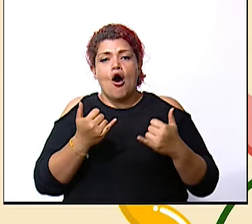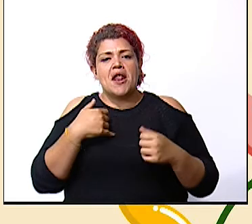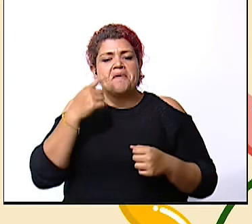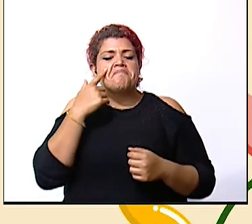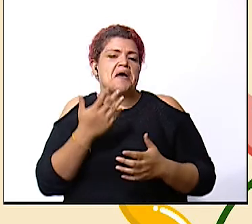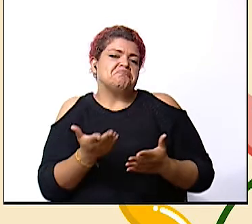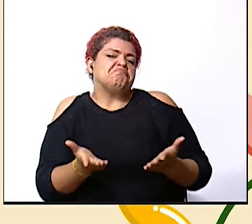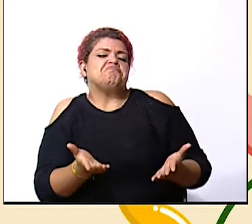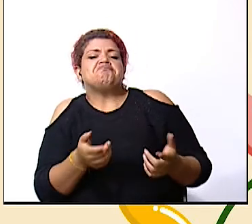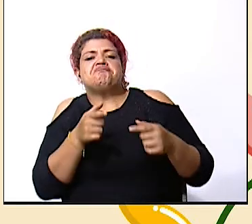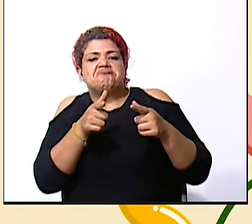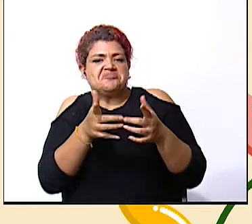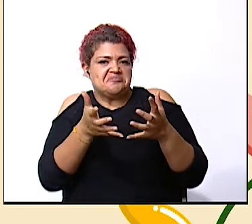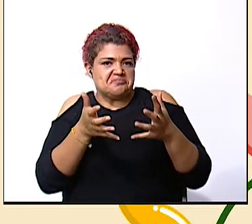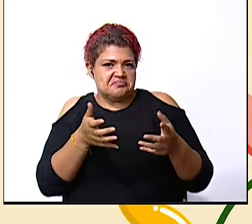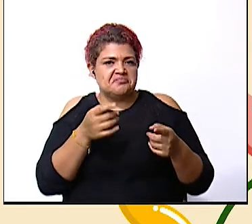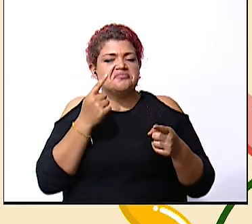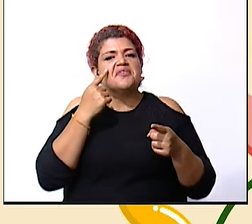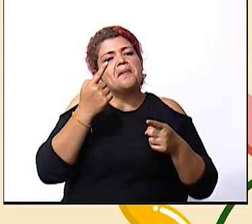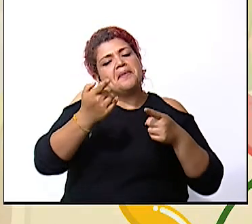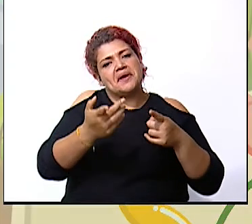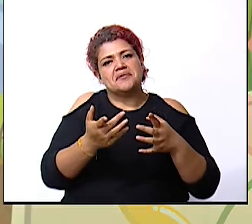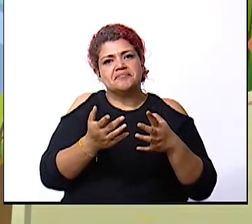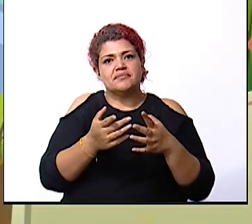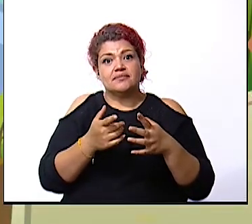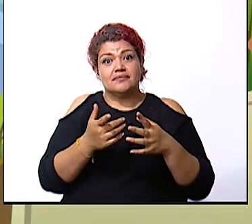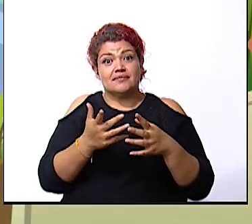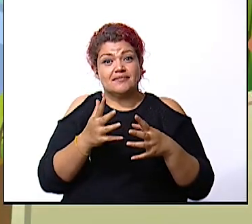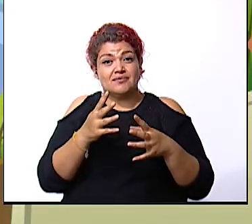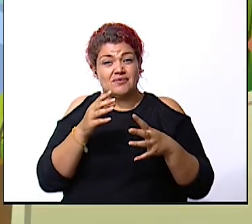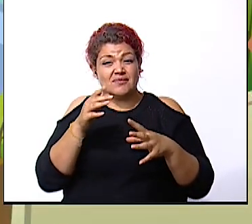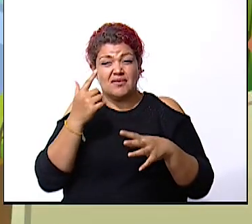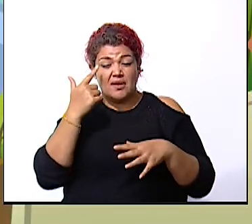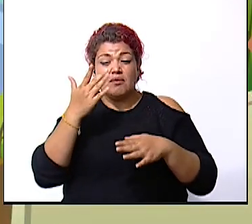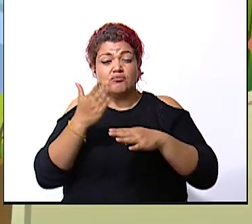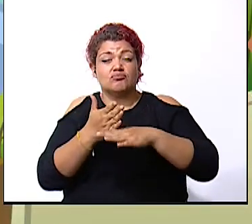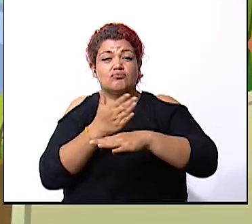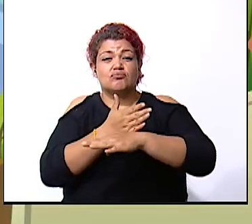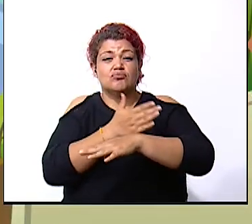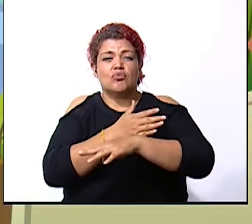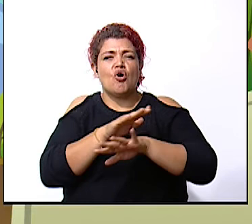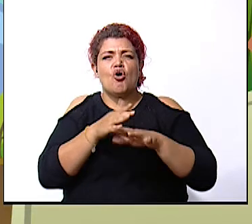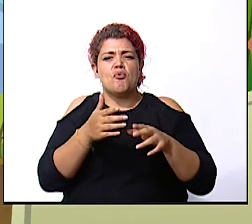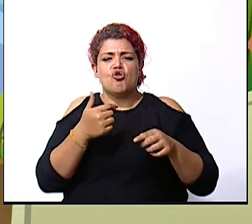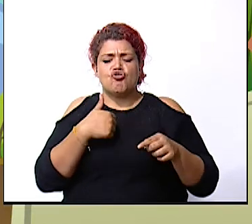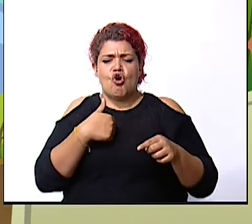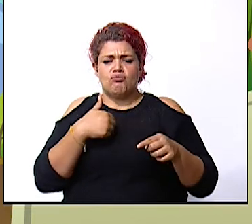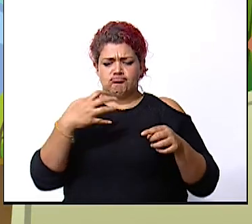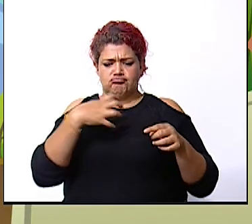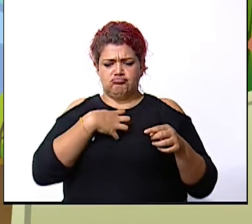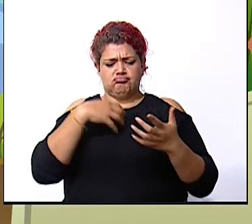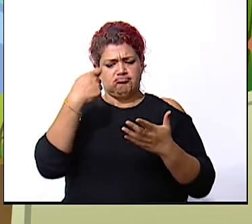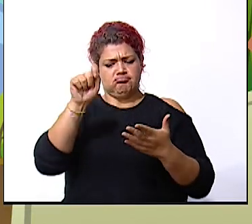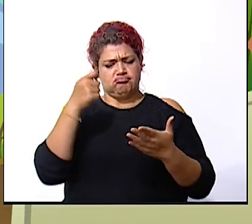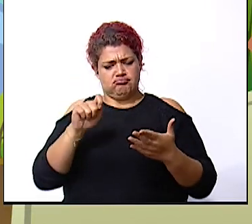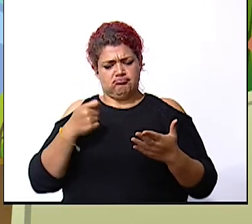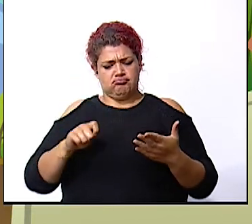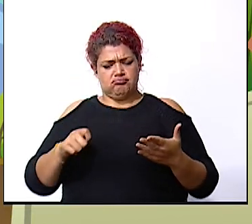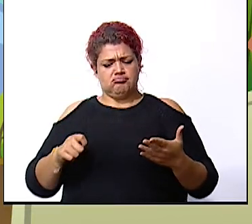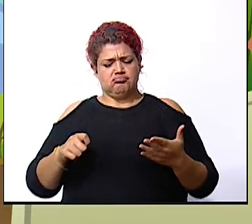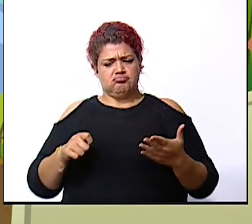parece a ustedes si vemos dentro de este proceso la parte de autoevaluación? sí